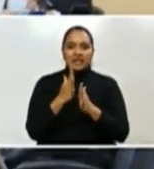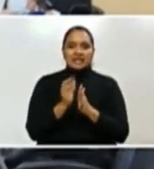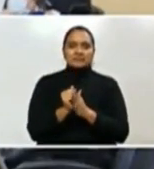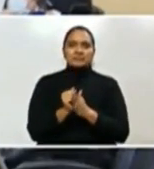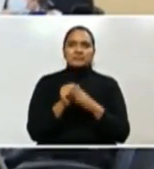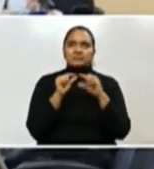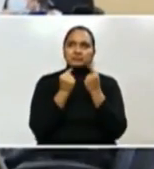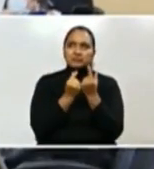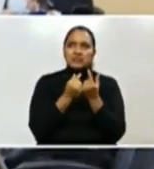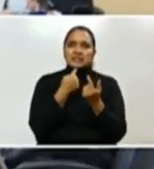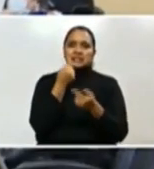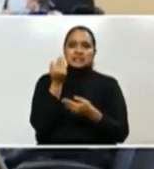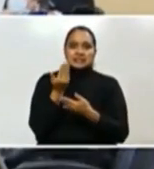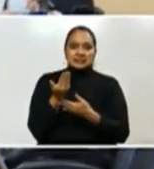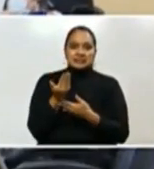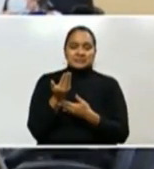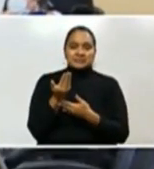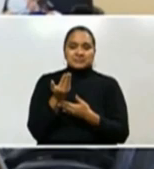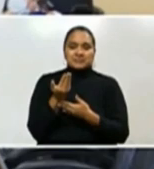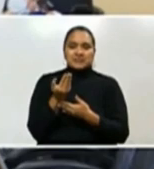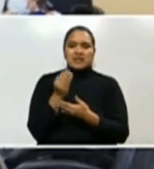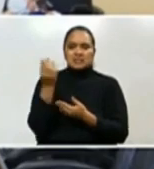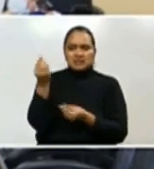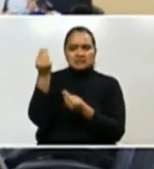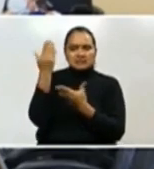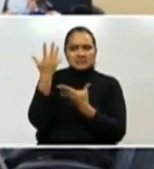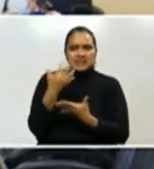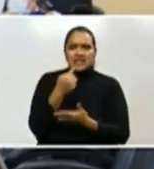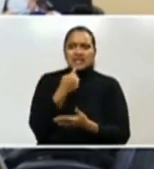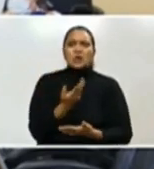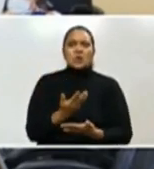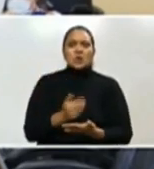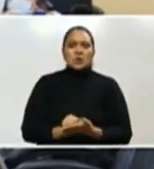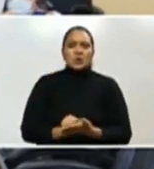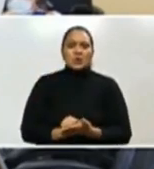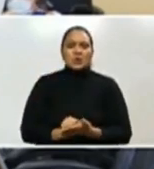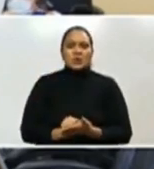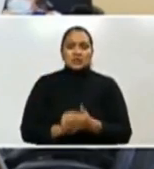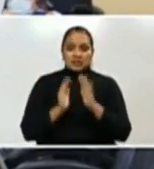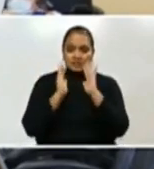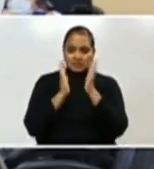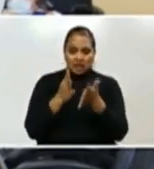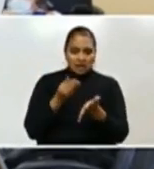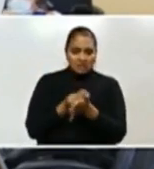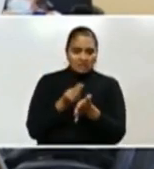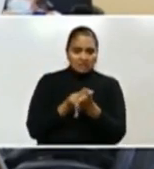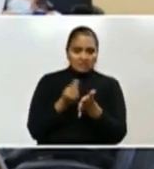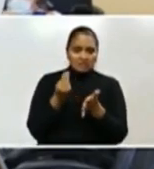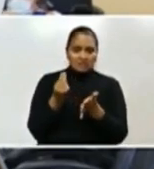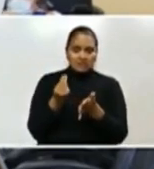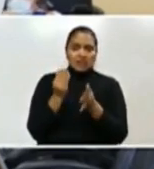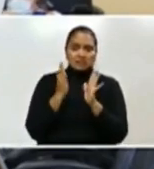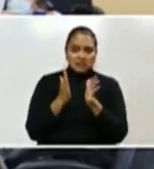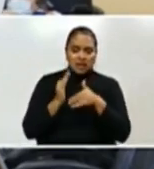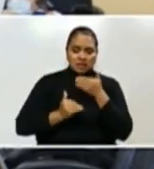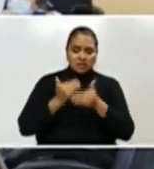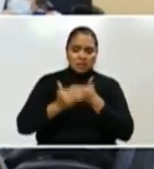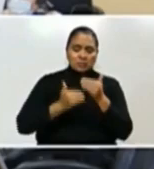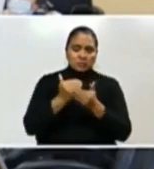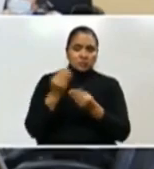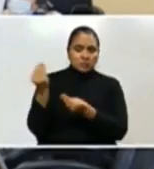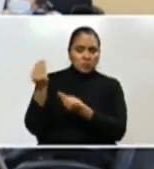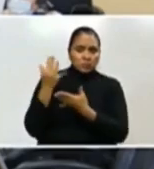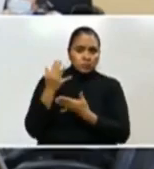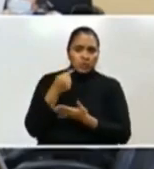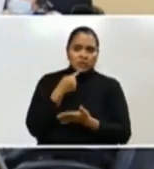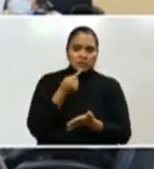parte de esta operación. Cuéntenos si ya en efecto está el proceso, si ya le comunicaron